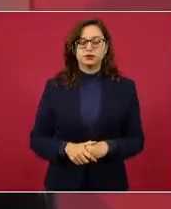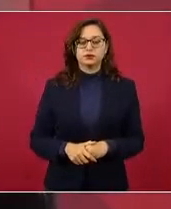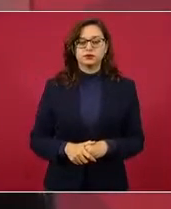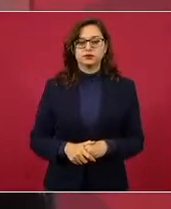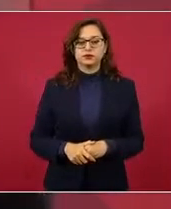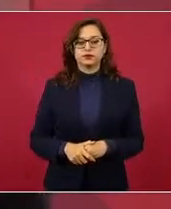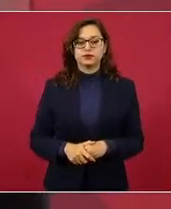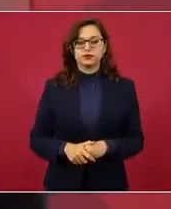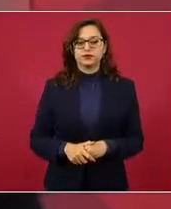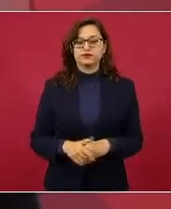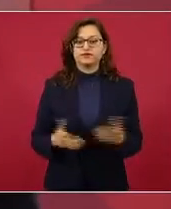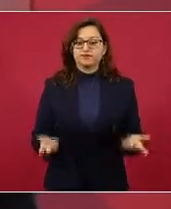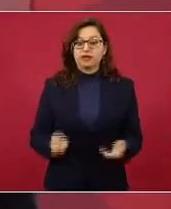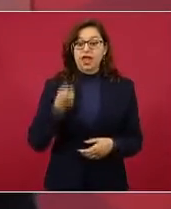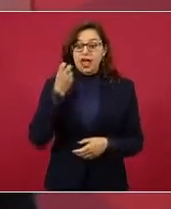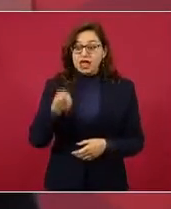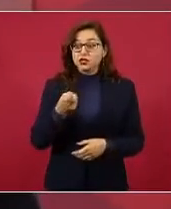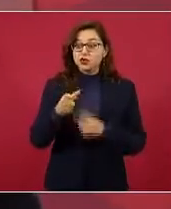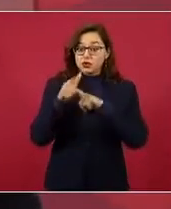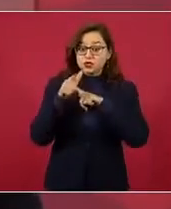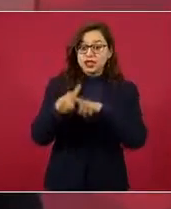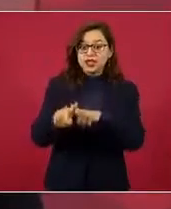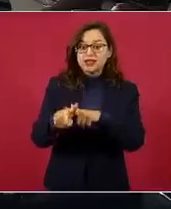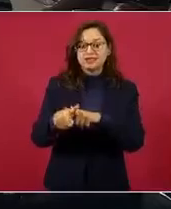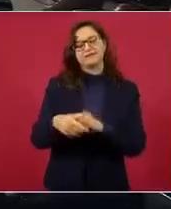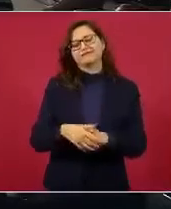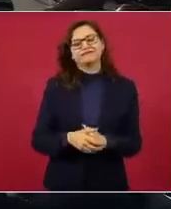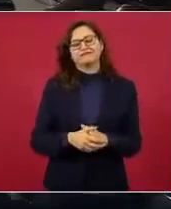entonces eso ya no se permite